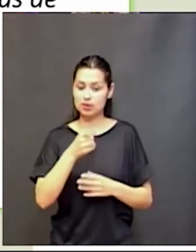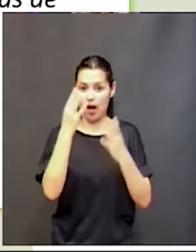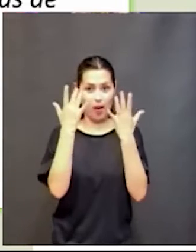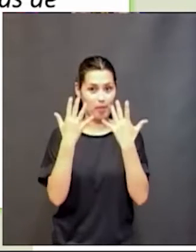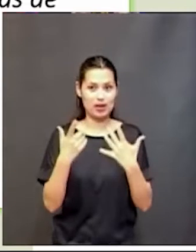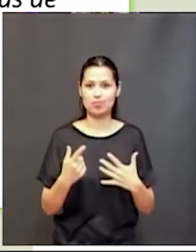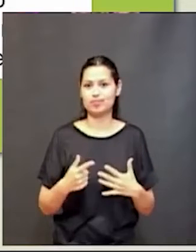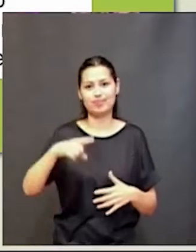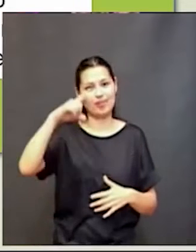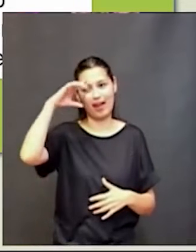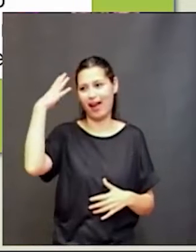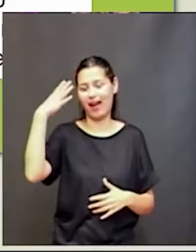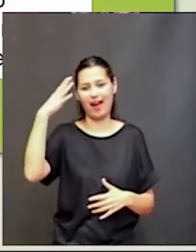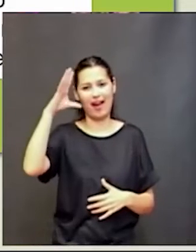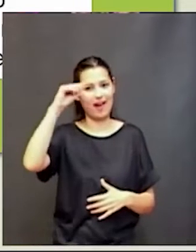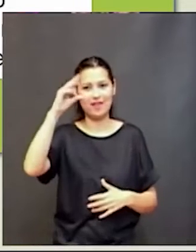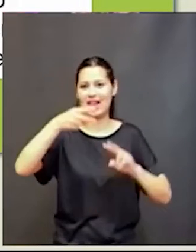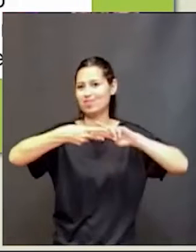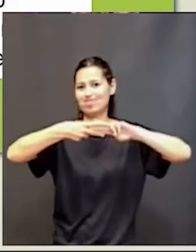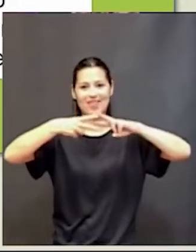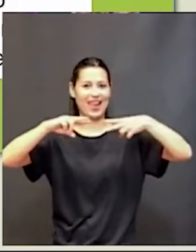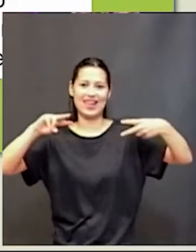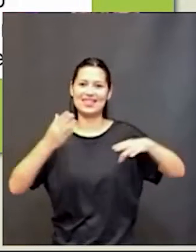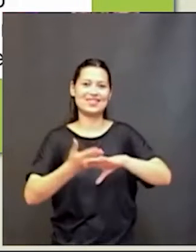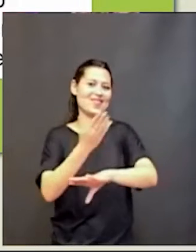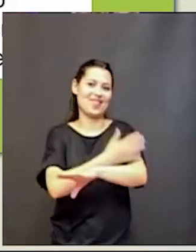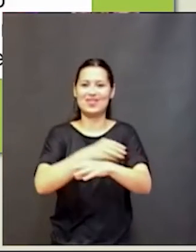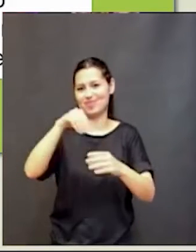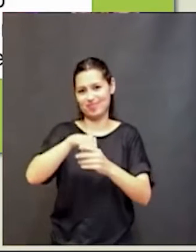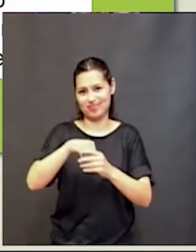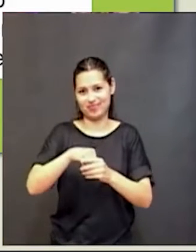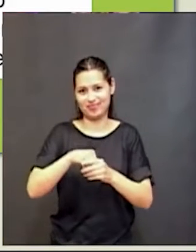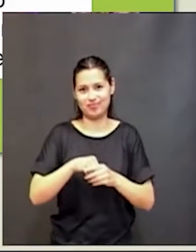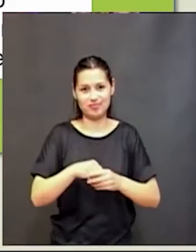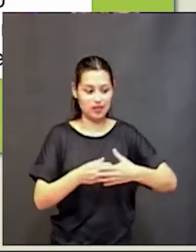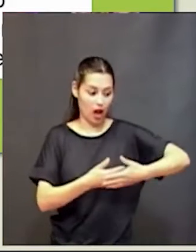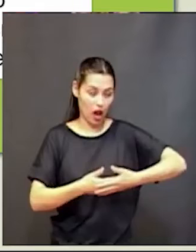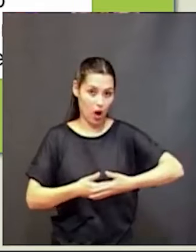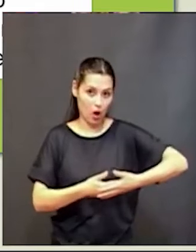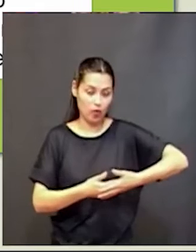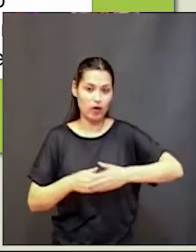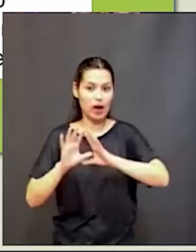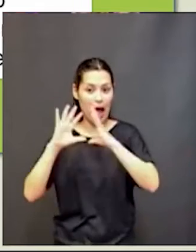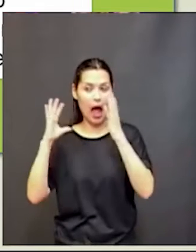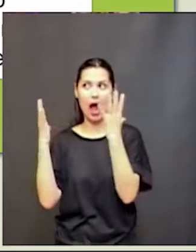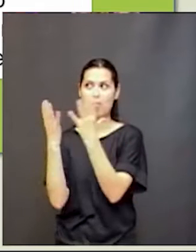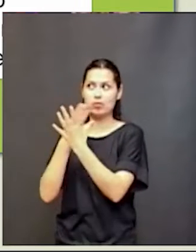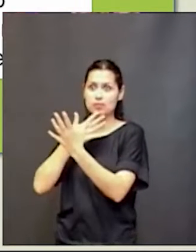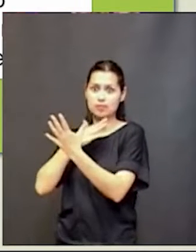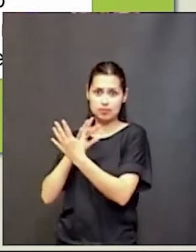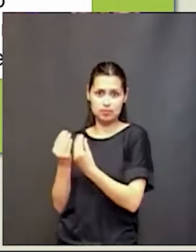está genéticamente condicionada en nuestro cerebro, los bebés también pueden entender y leer el mundo desde muy chiquititos